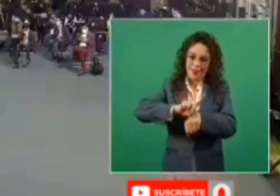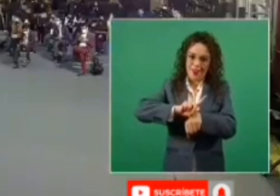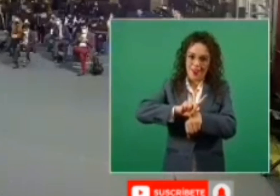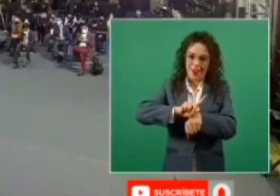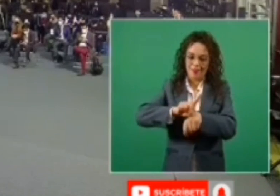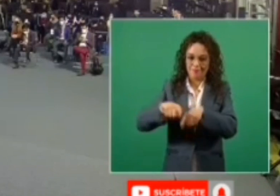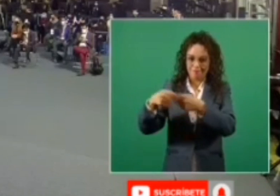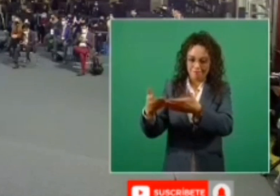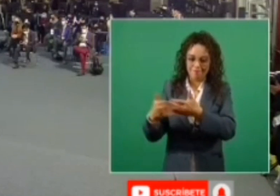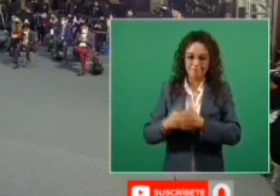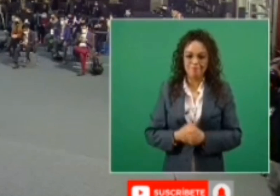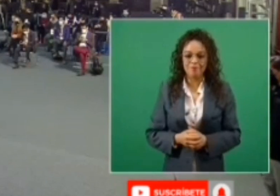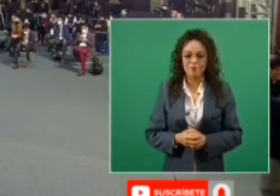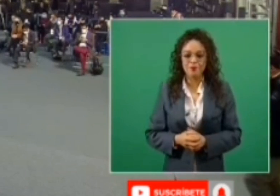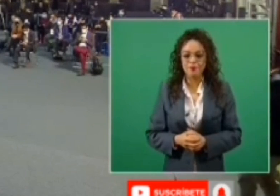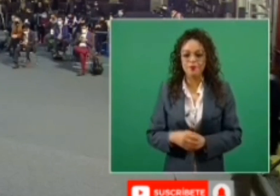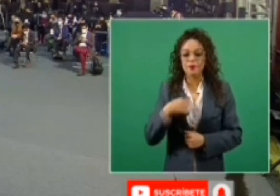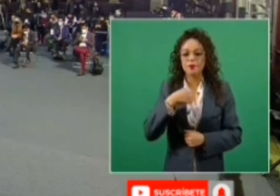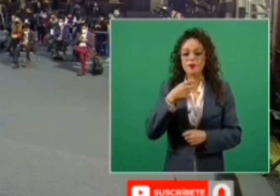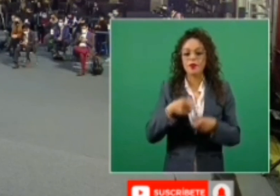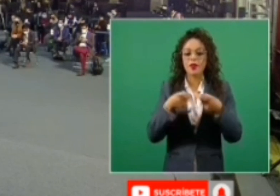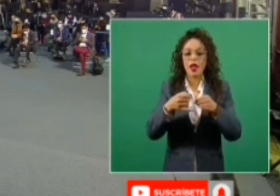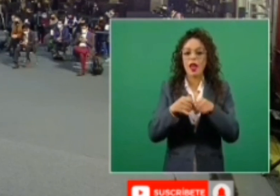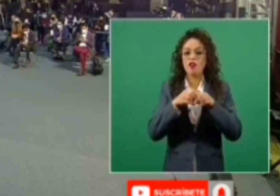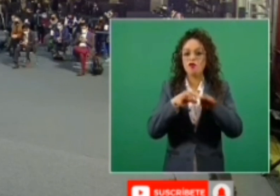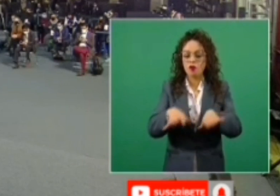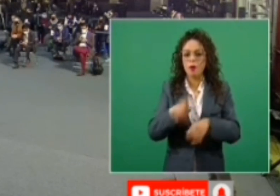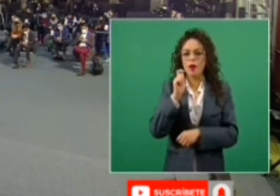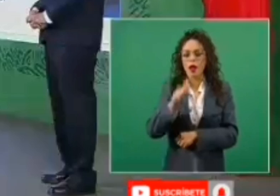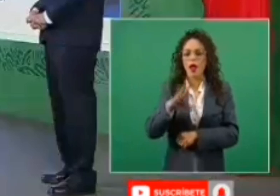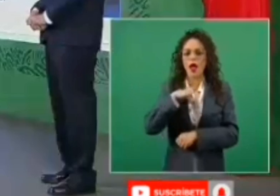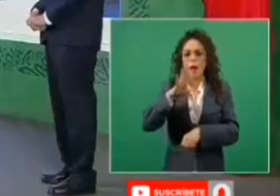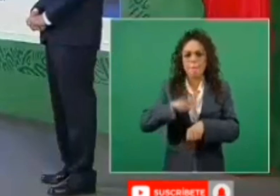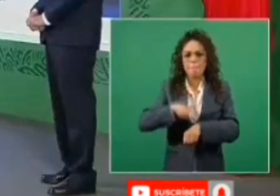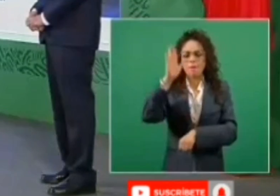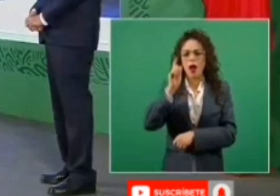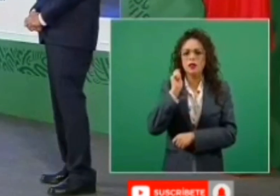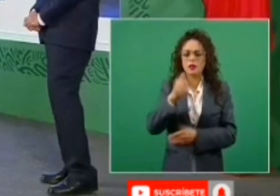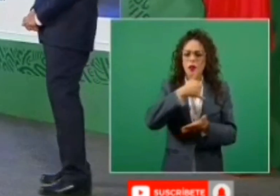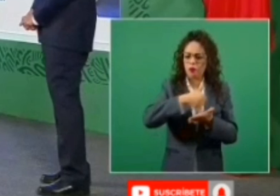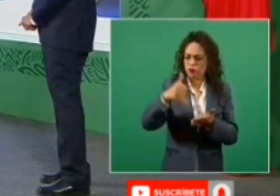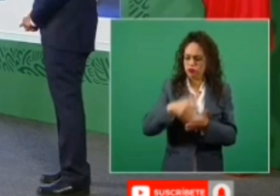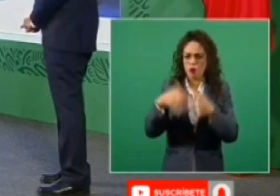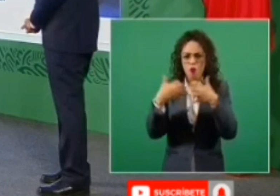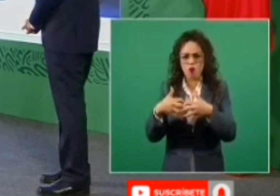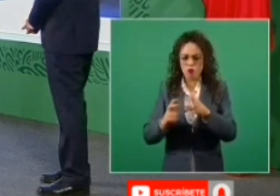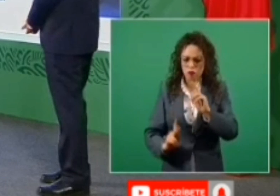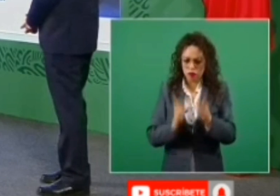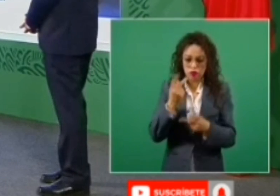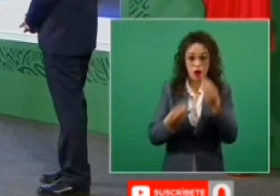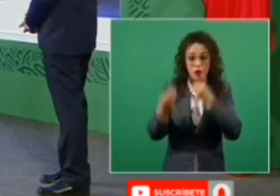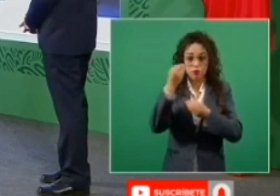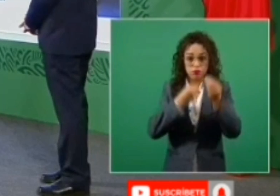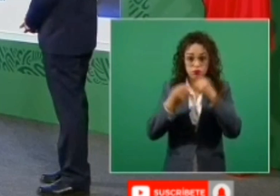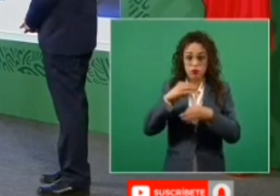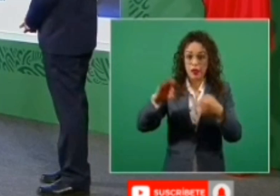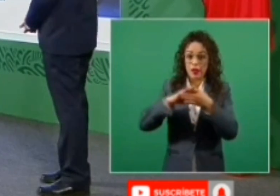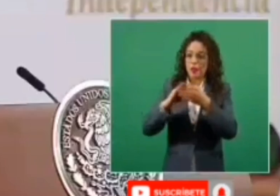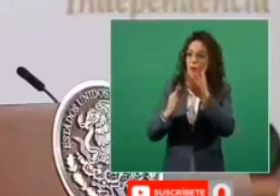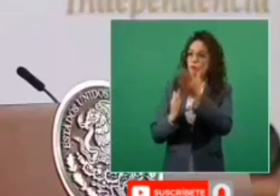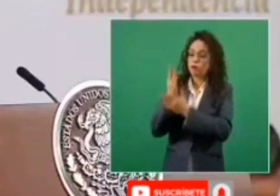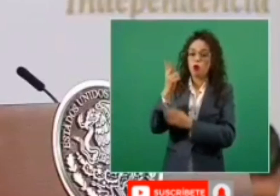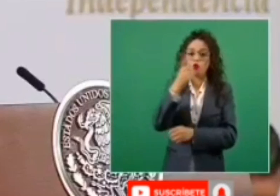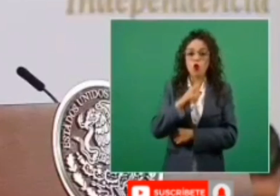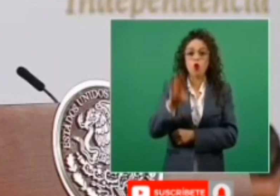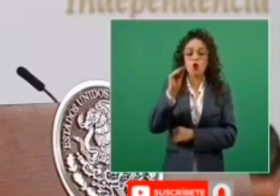Informar a la sociedad que logramos el mayor volumen de producción de alimentos, alcanzando poco más de 290